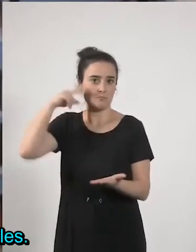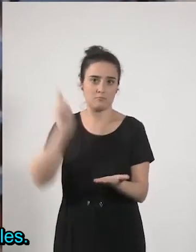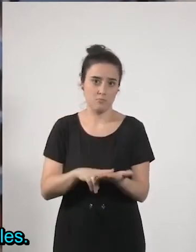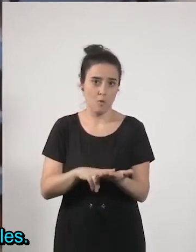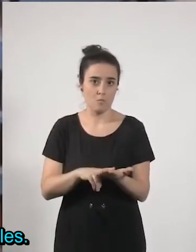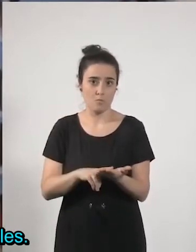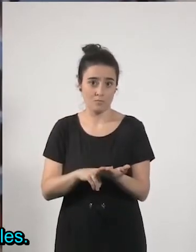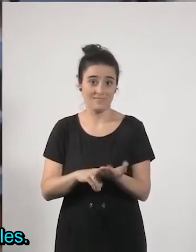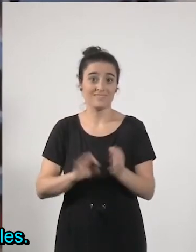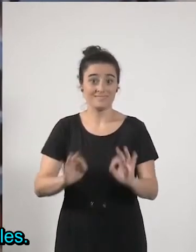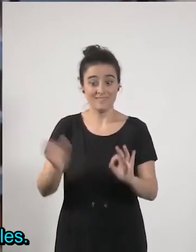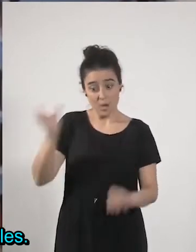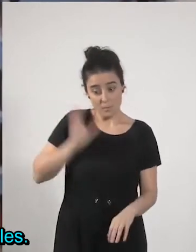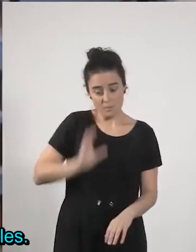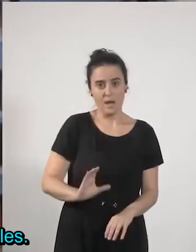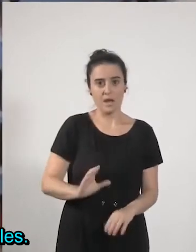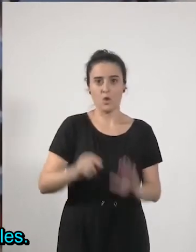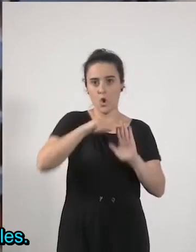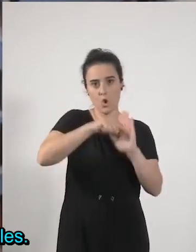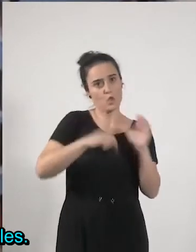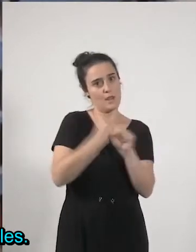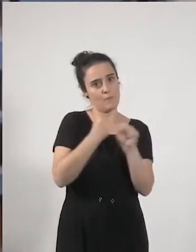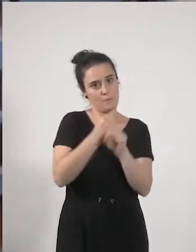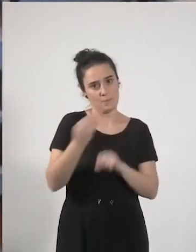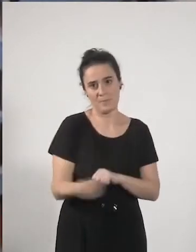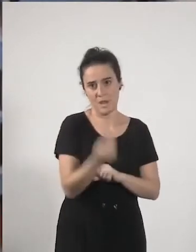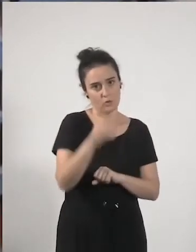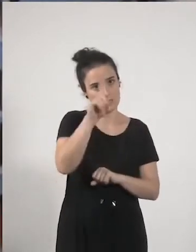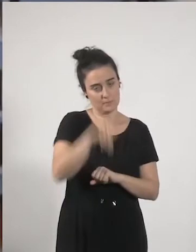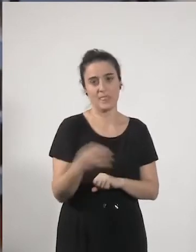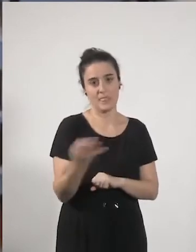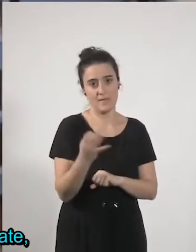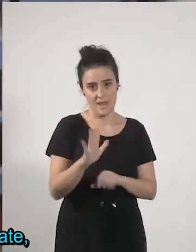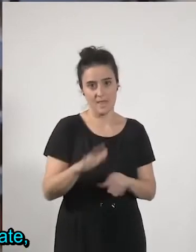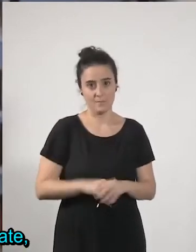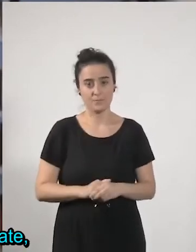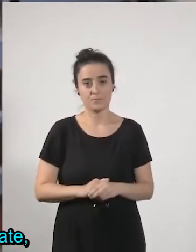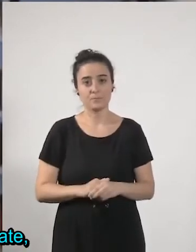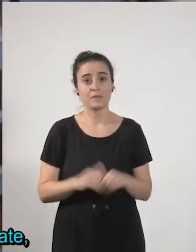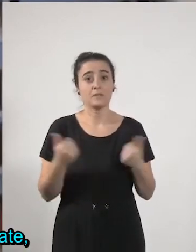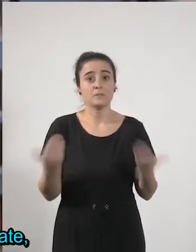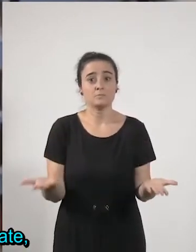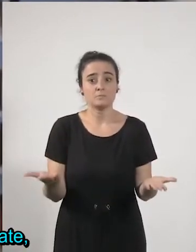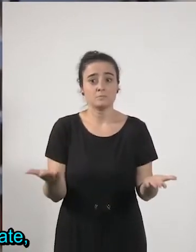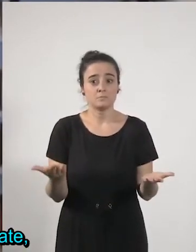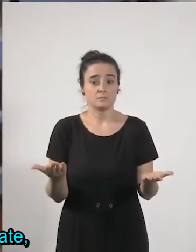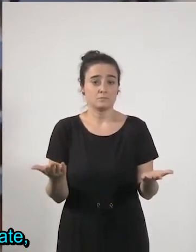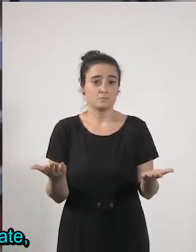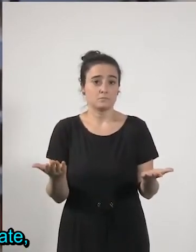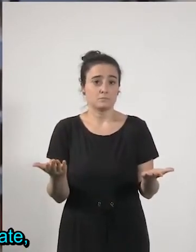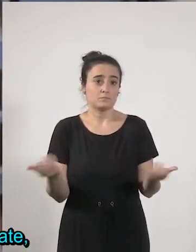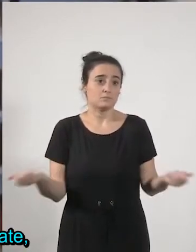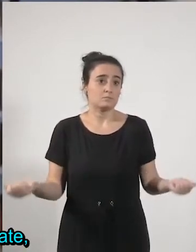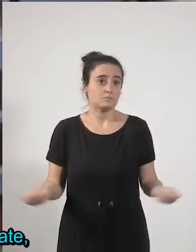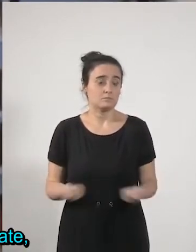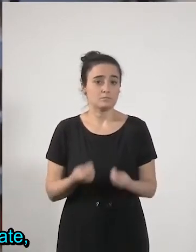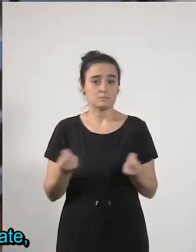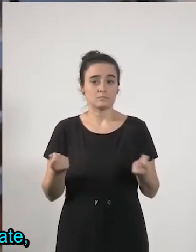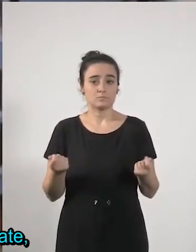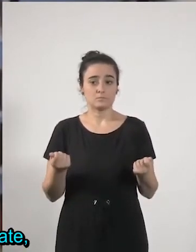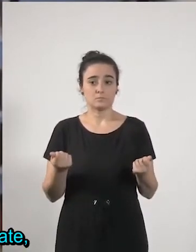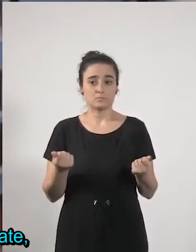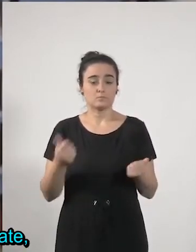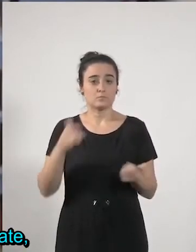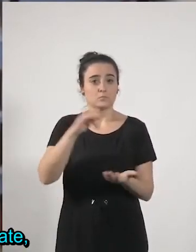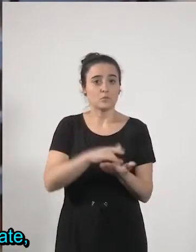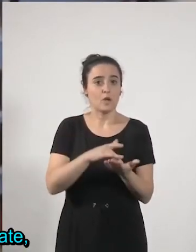caso de los pagados, también mejores condiciones laborales, ¿no? Por lo tanto, bueno, pues ha puesto